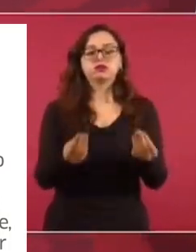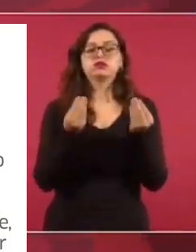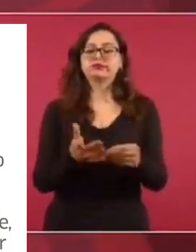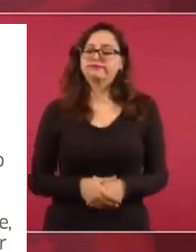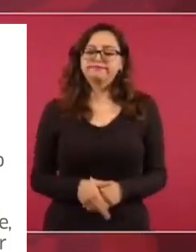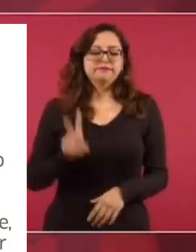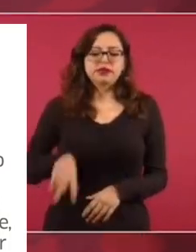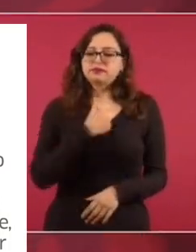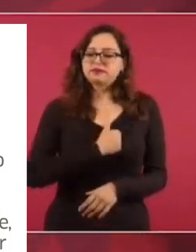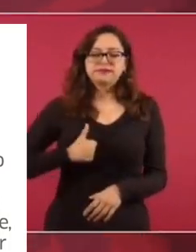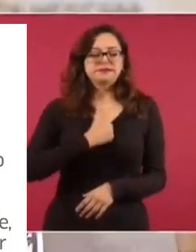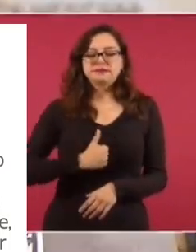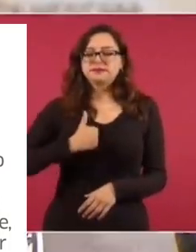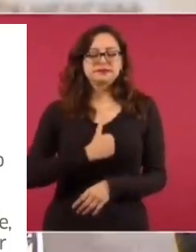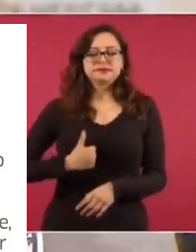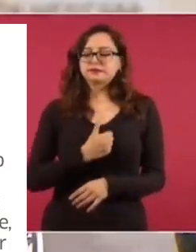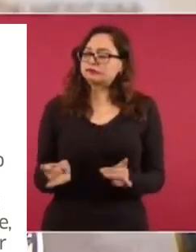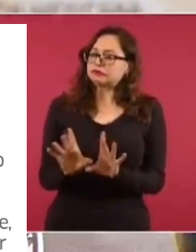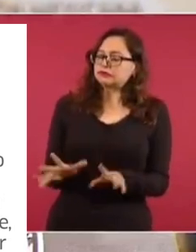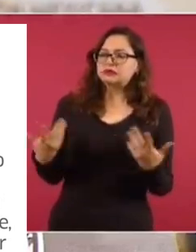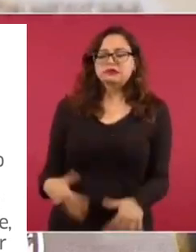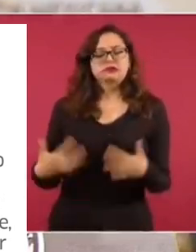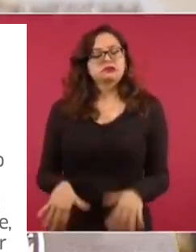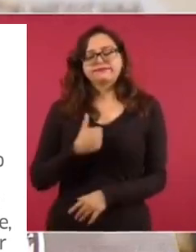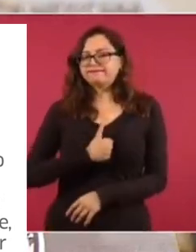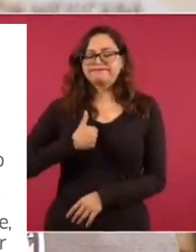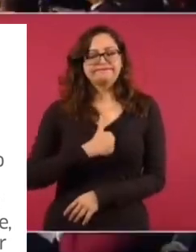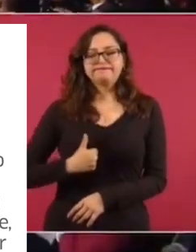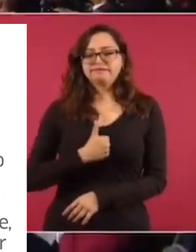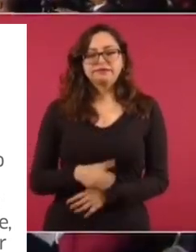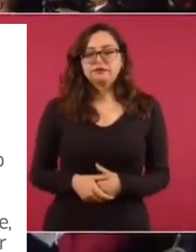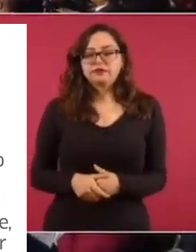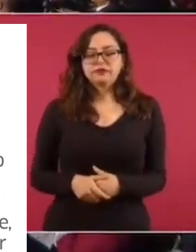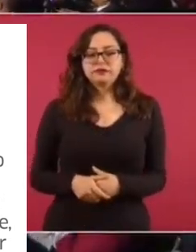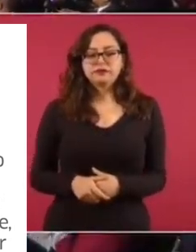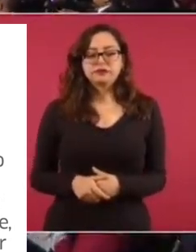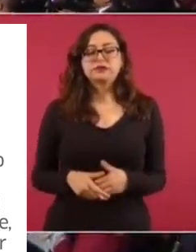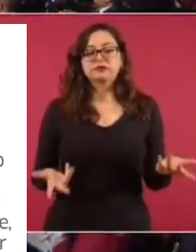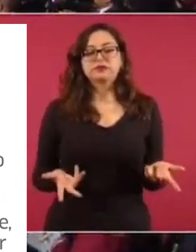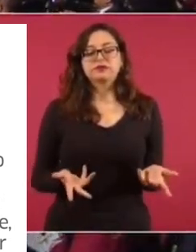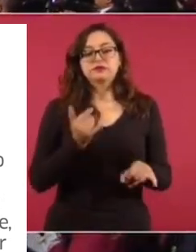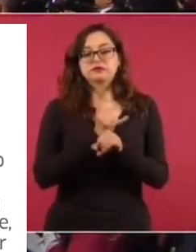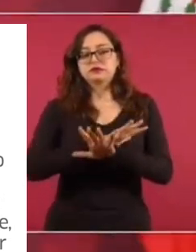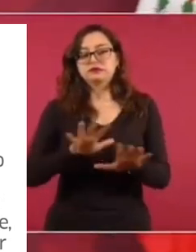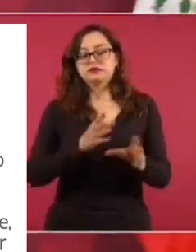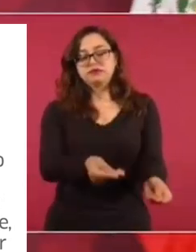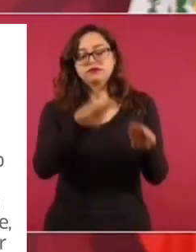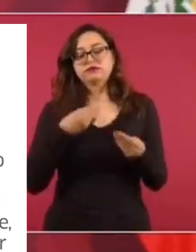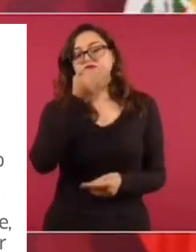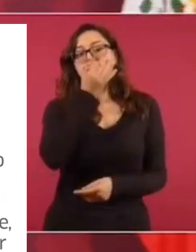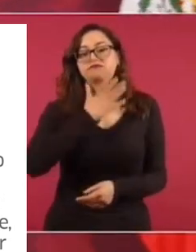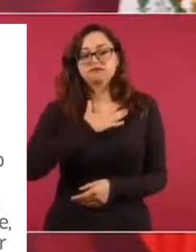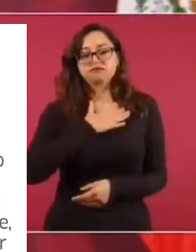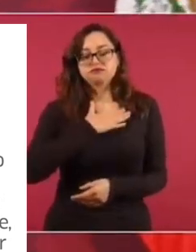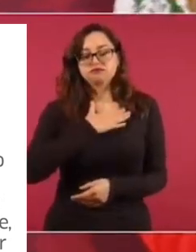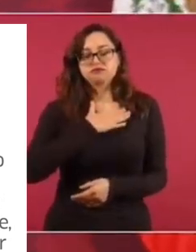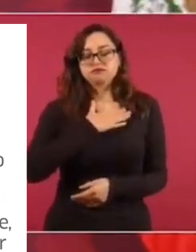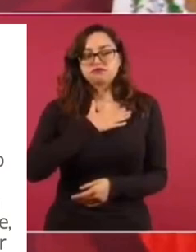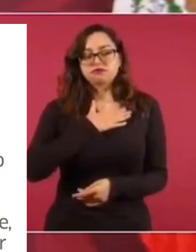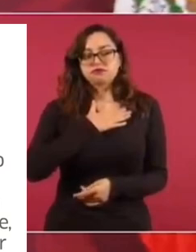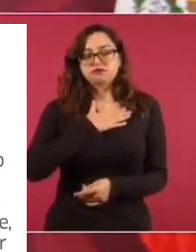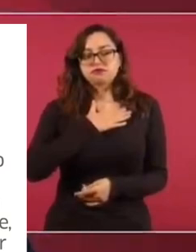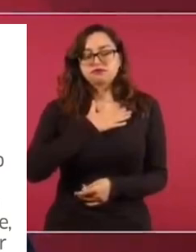muy lamentable también que esto suceda. Según el informe preliminar, querían